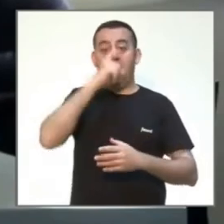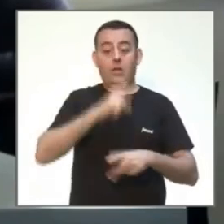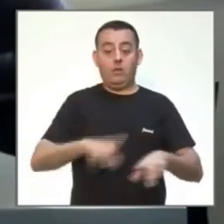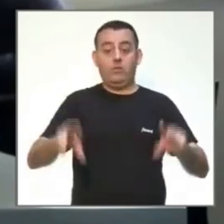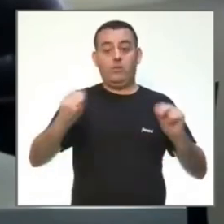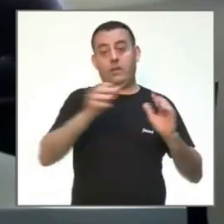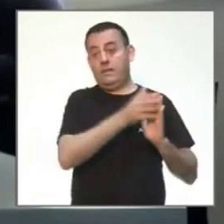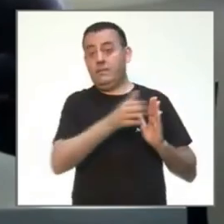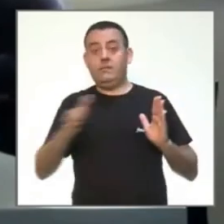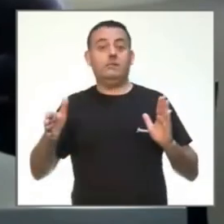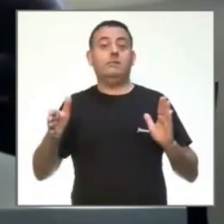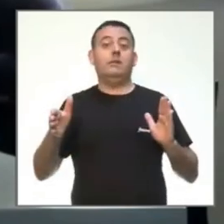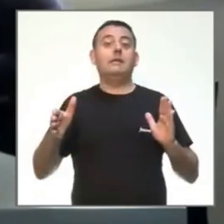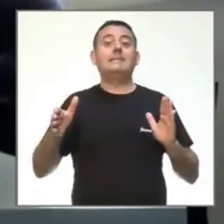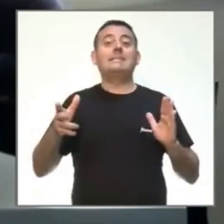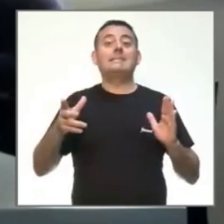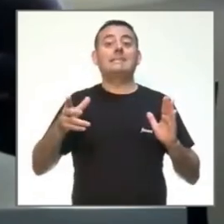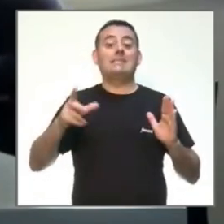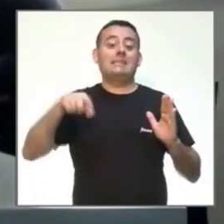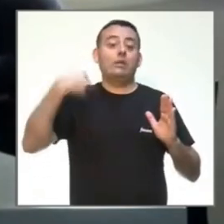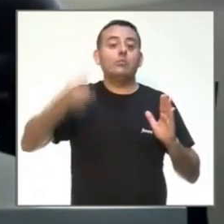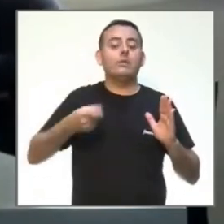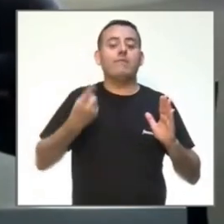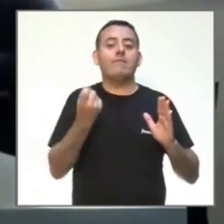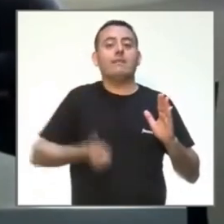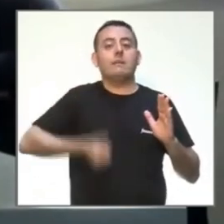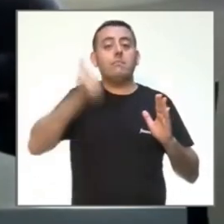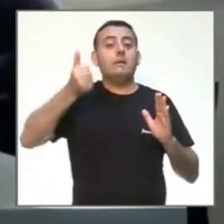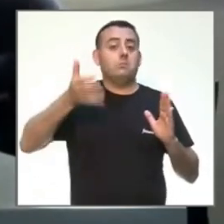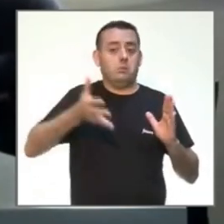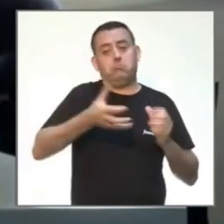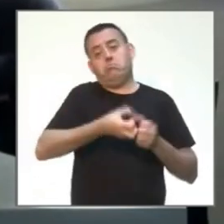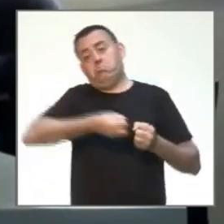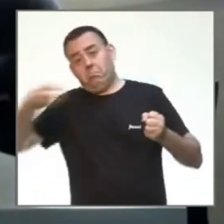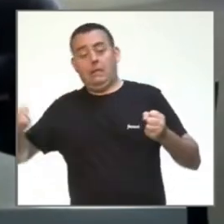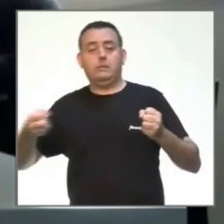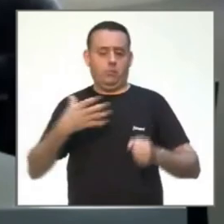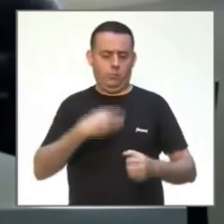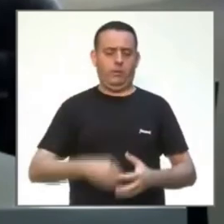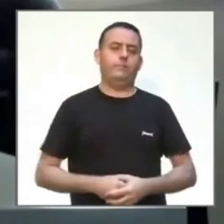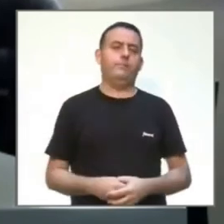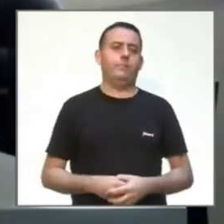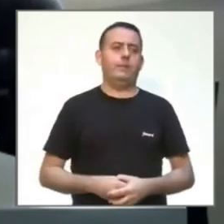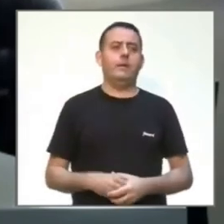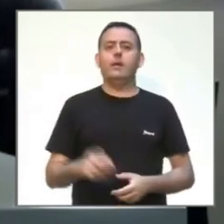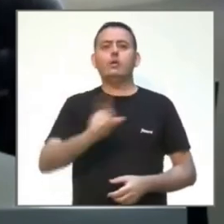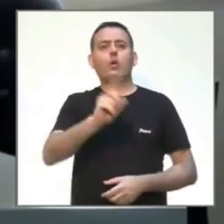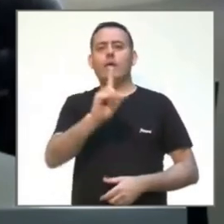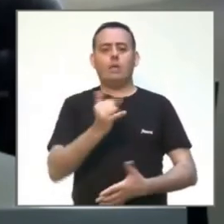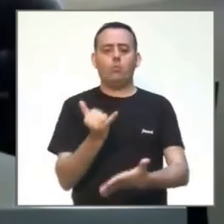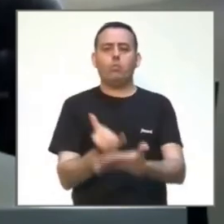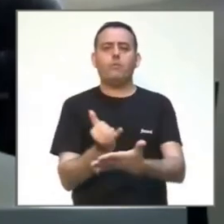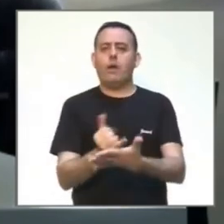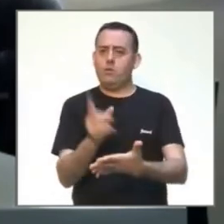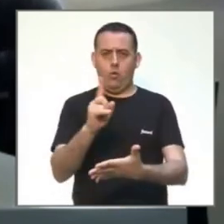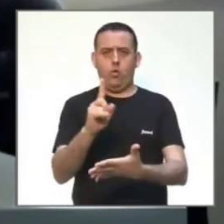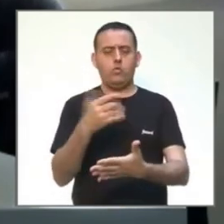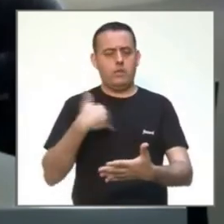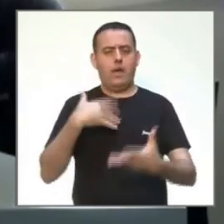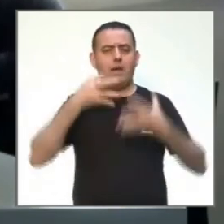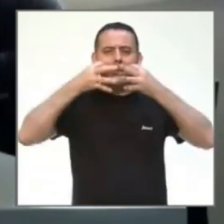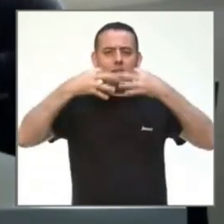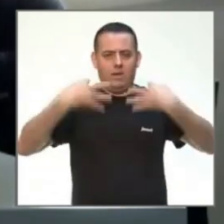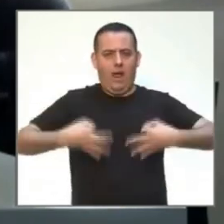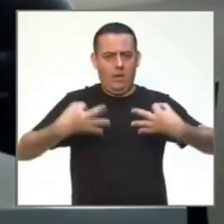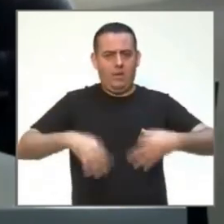Si hay que hacerlo más, pues se hace más. Y un poco, esto ya no se trata de una prueba piloto, eso ya son datos reales contrastados.